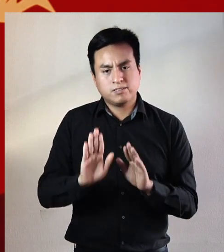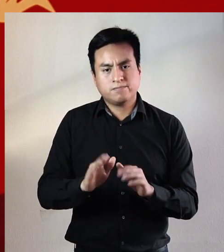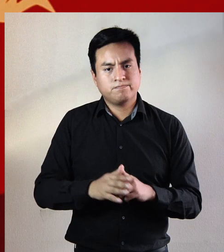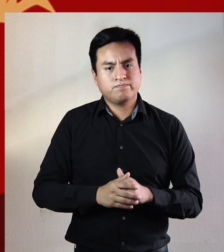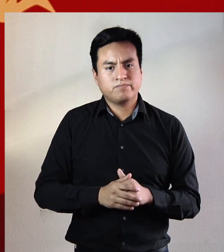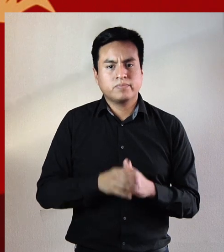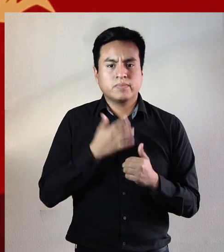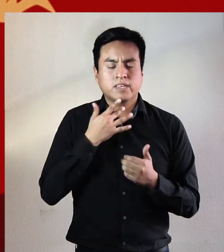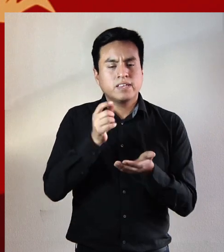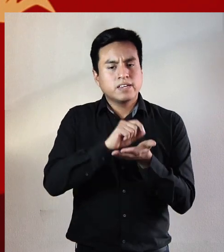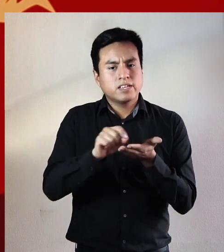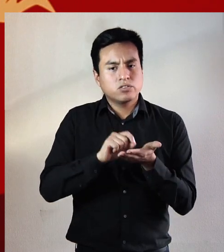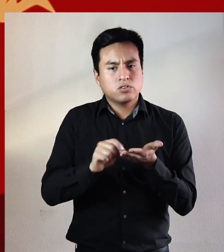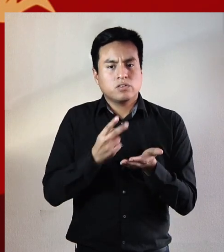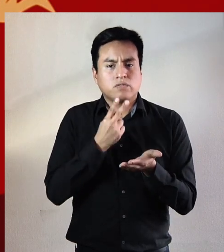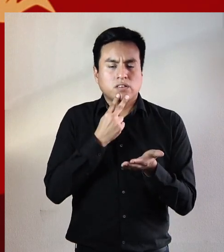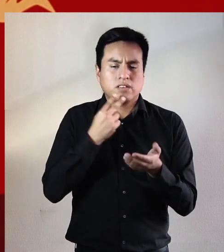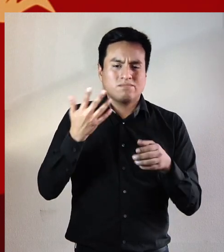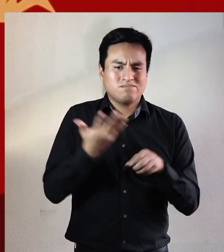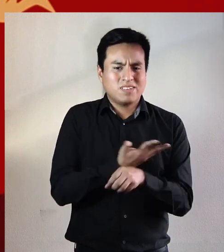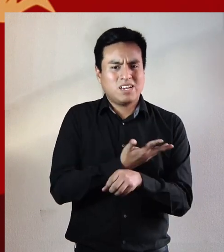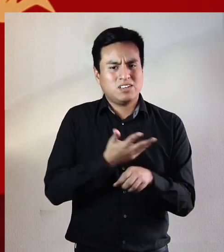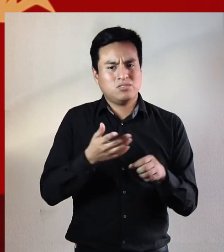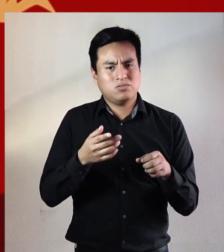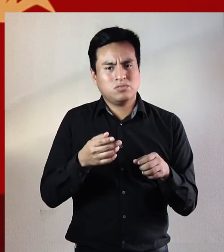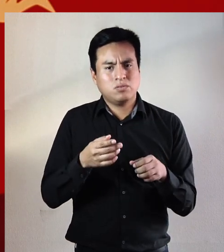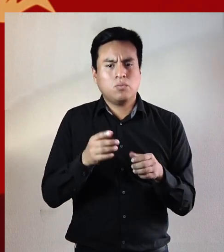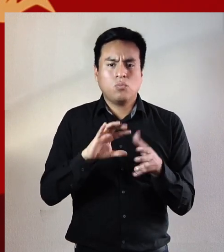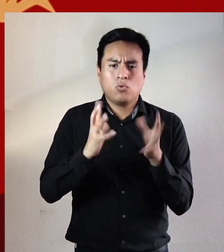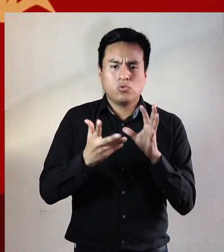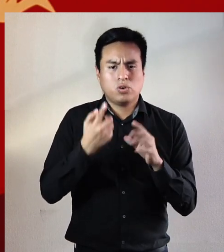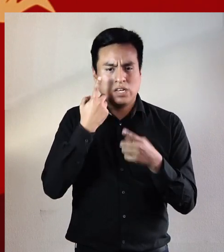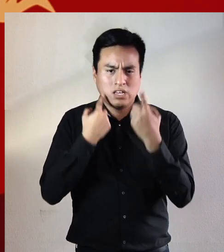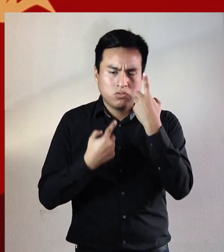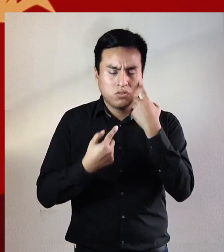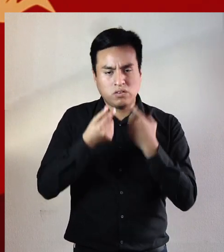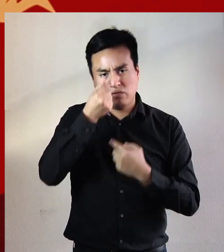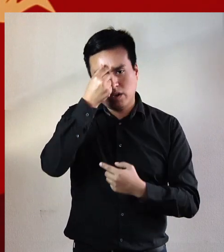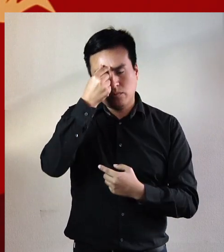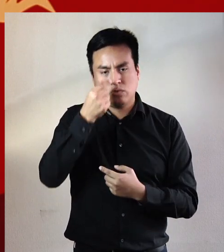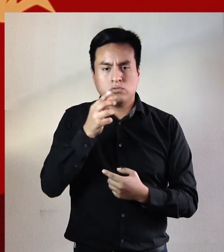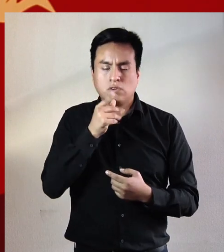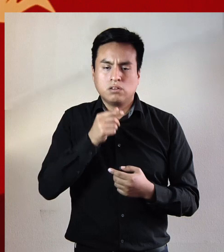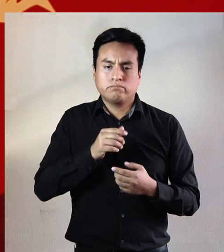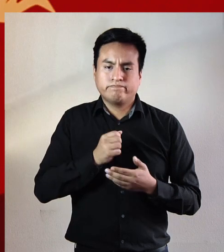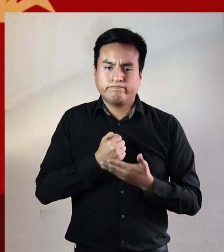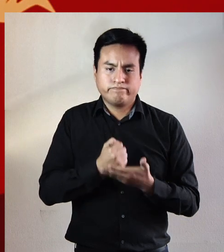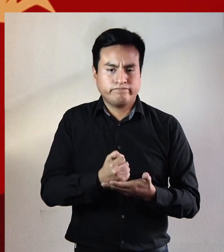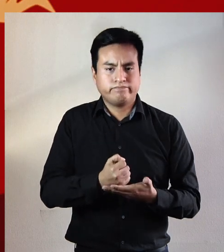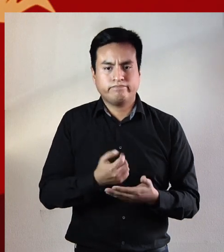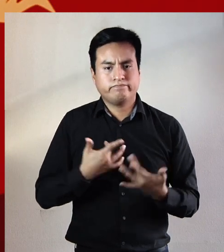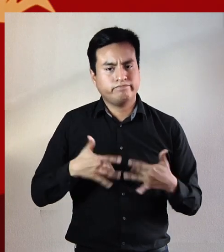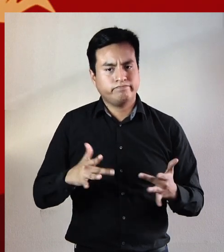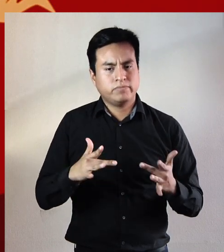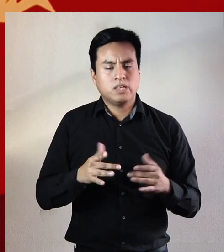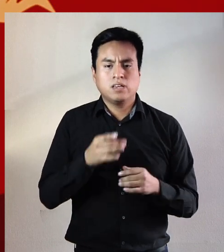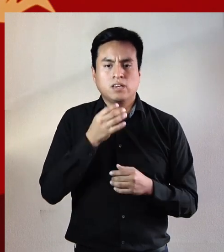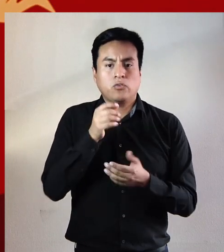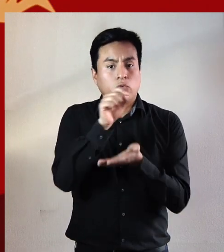siempre ha sido así he escrito desde la herida y el daño en un mundo herido enfermo sin compasión